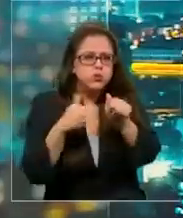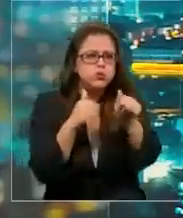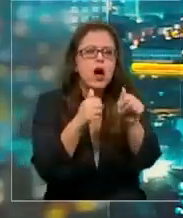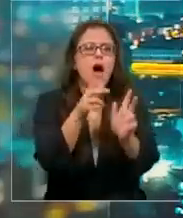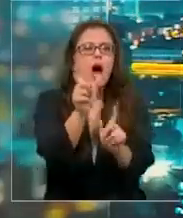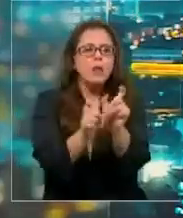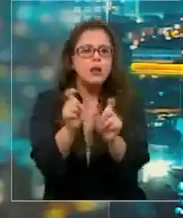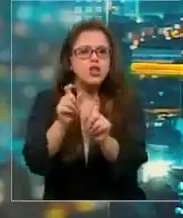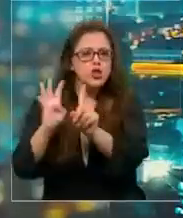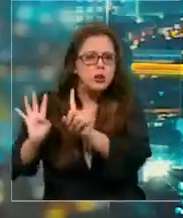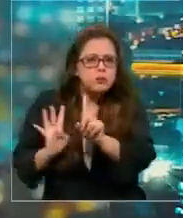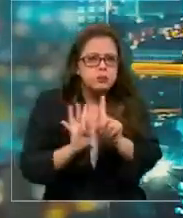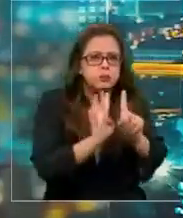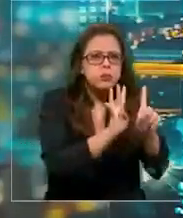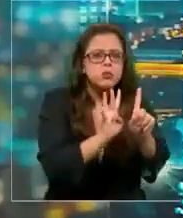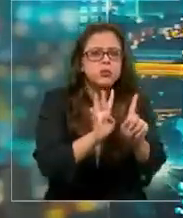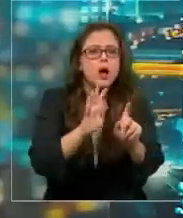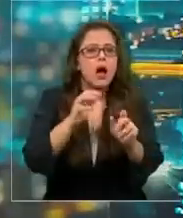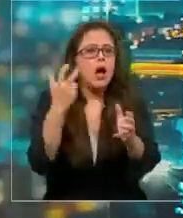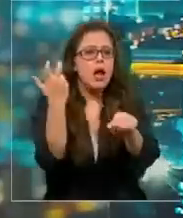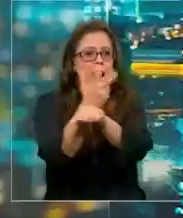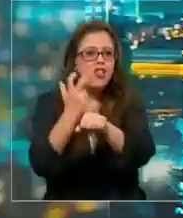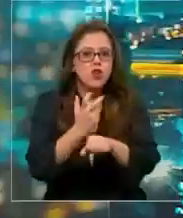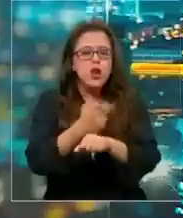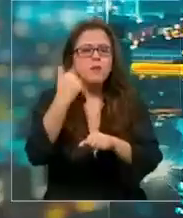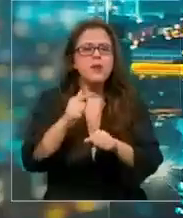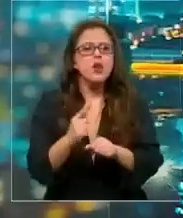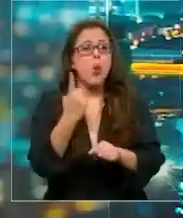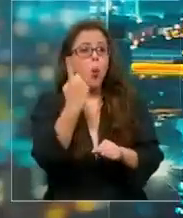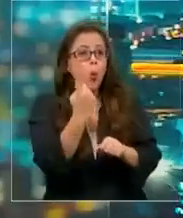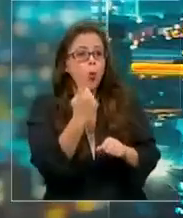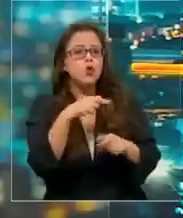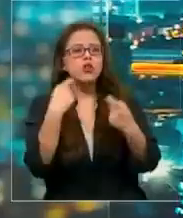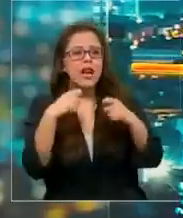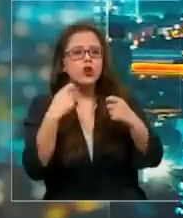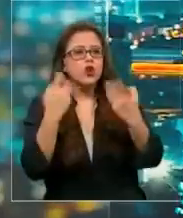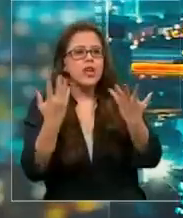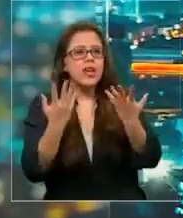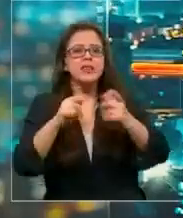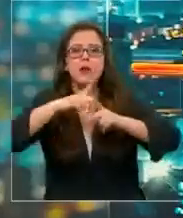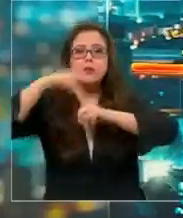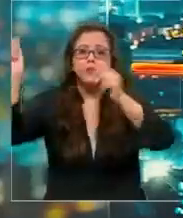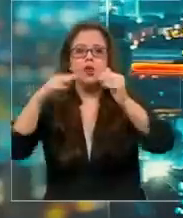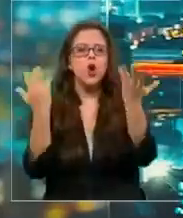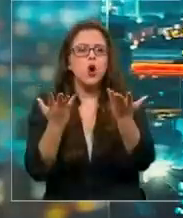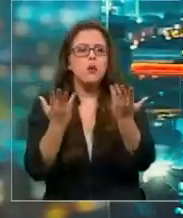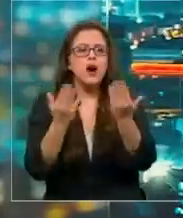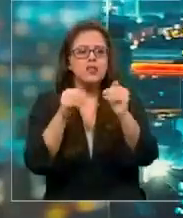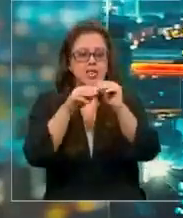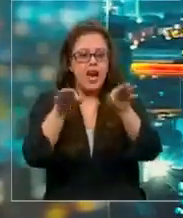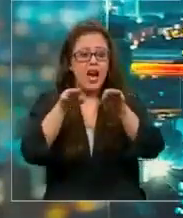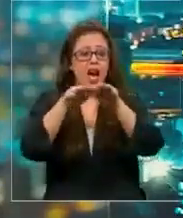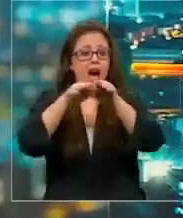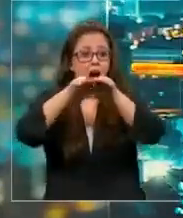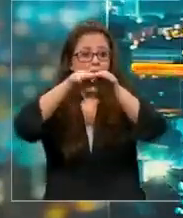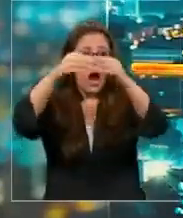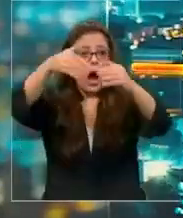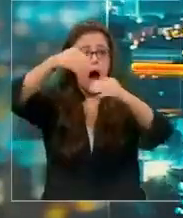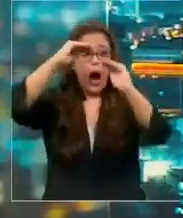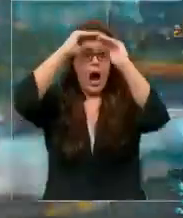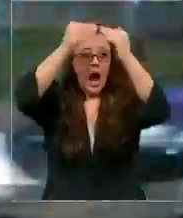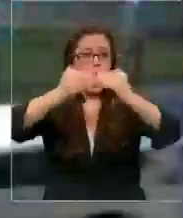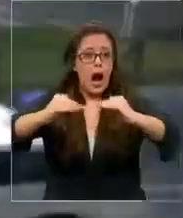propiedades. Claro, lo particular es que uno de los delincuentes intentó escapar sobre el techo de una camioneta que era robada.